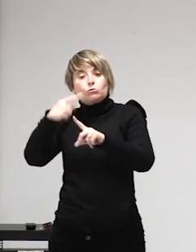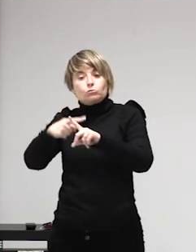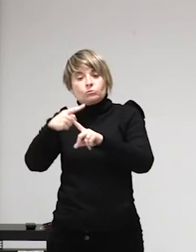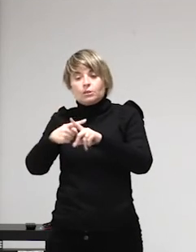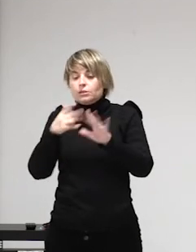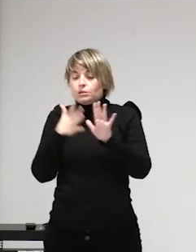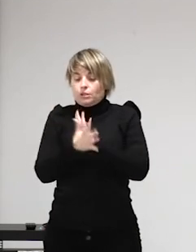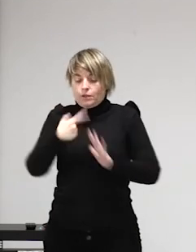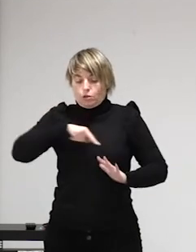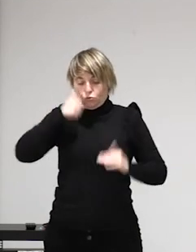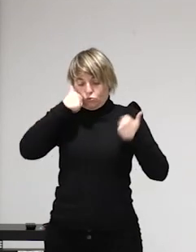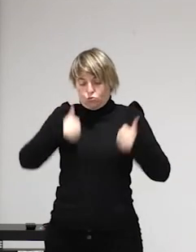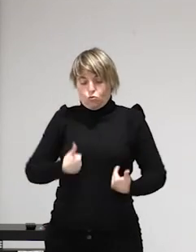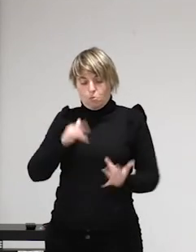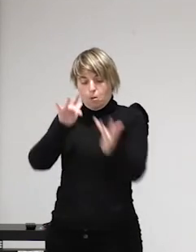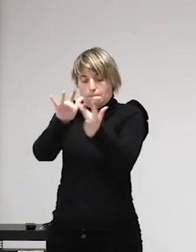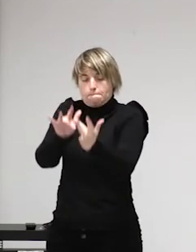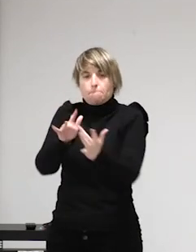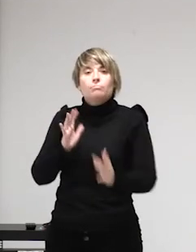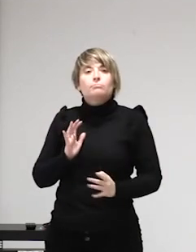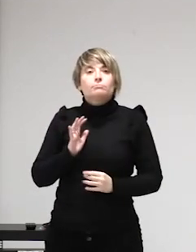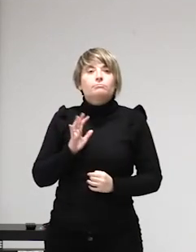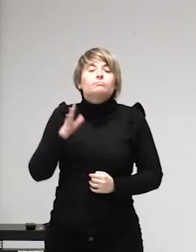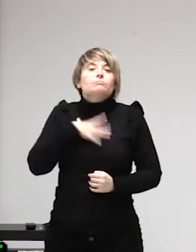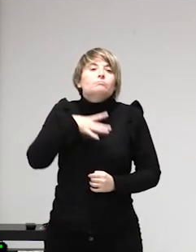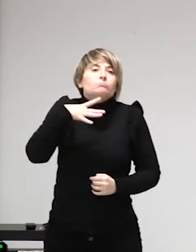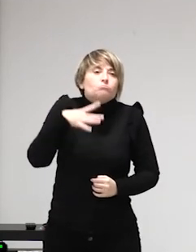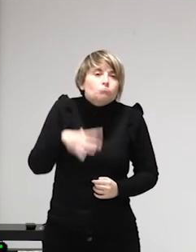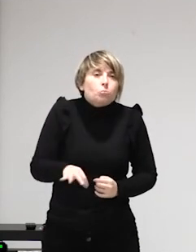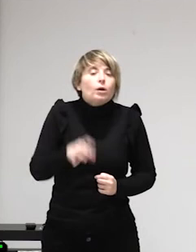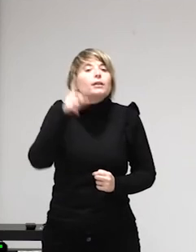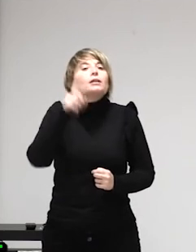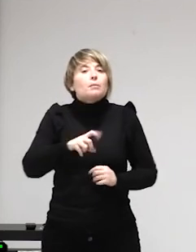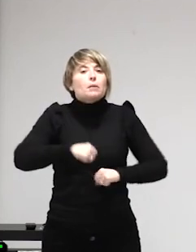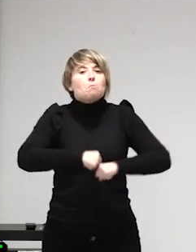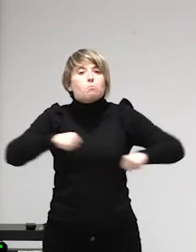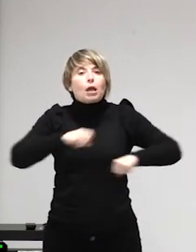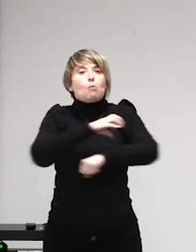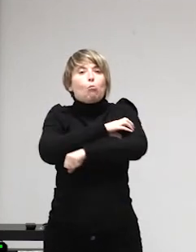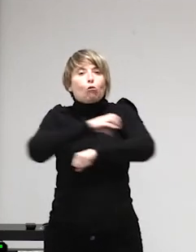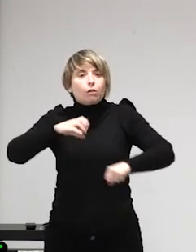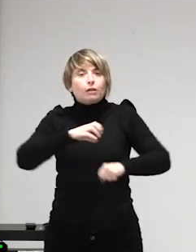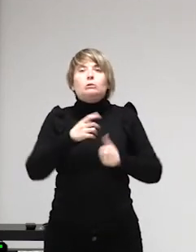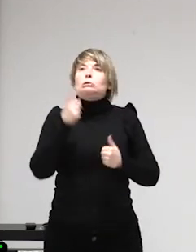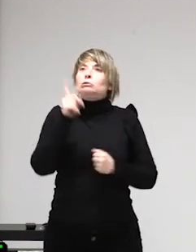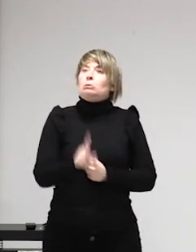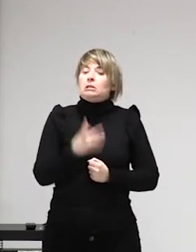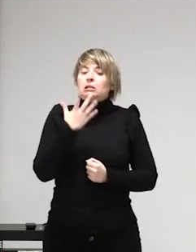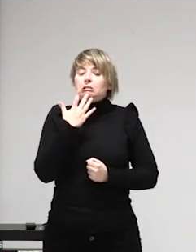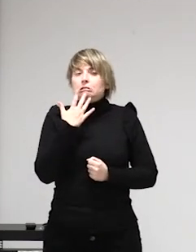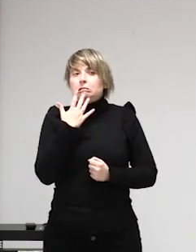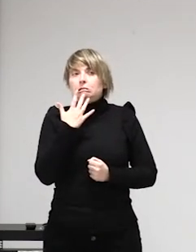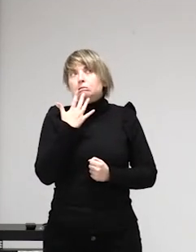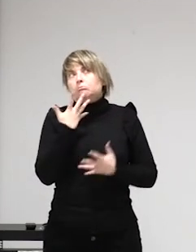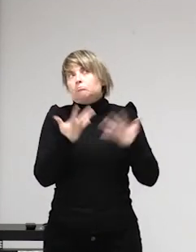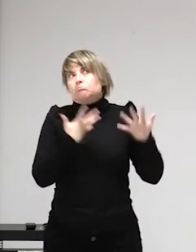prostitución que muchas veces no es un trabajo escogido garantice al menos la integridad física y psicológica de las personas y